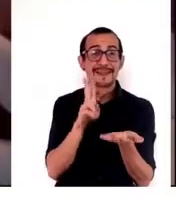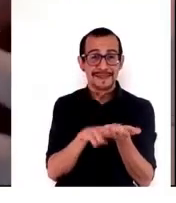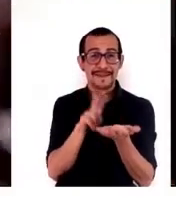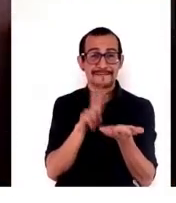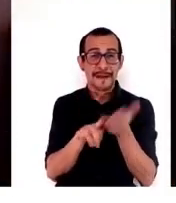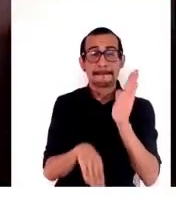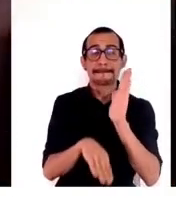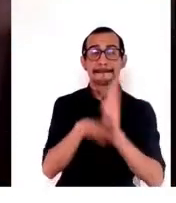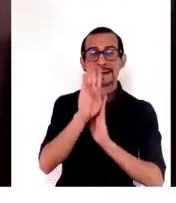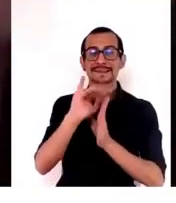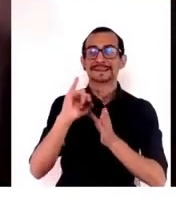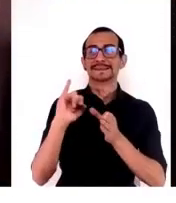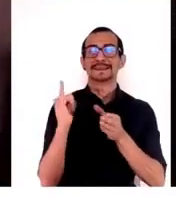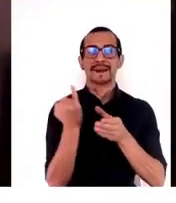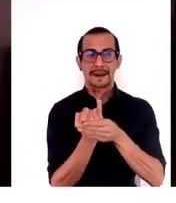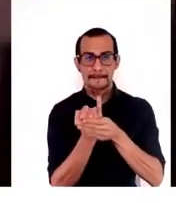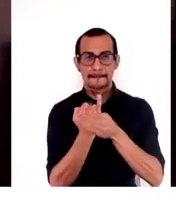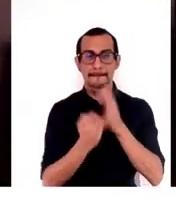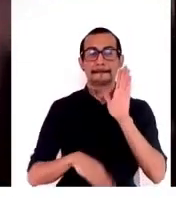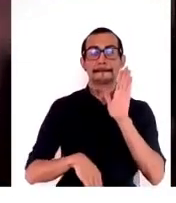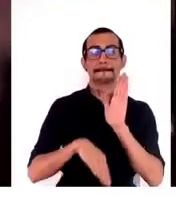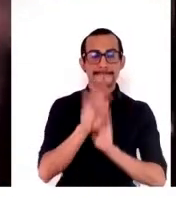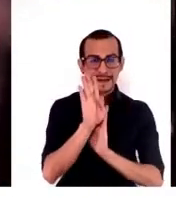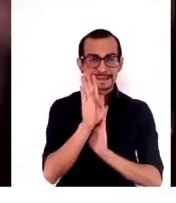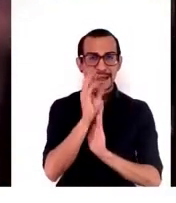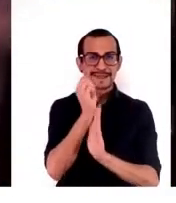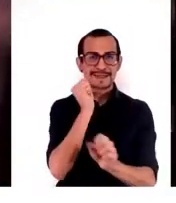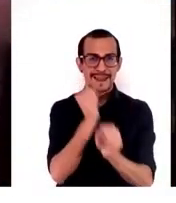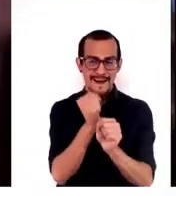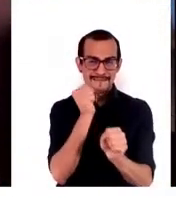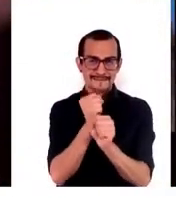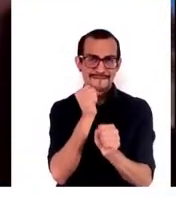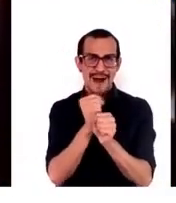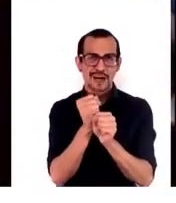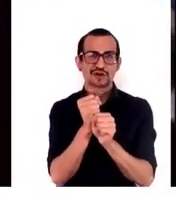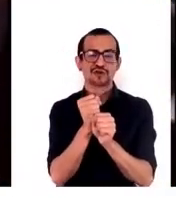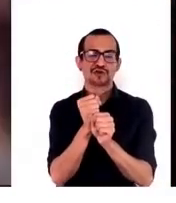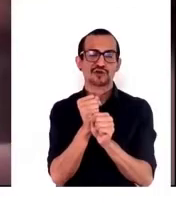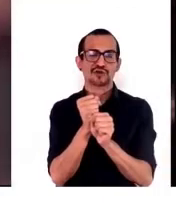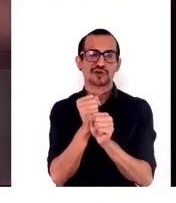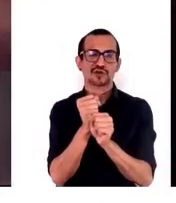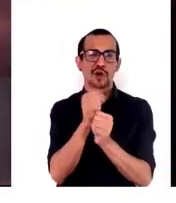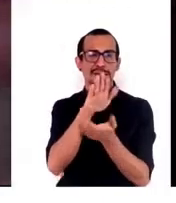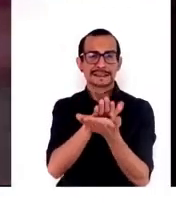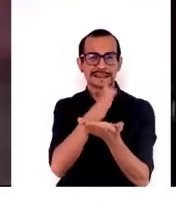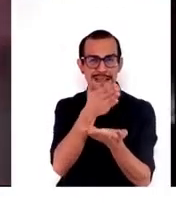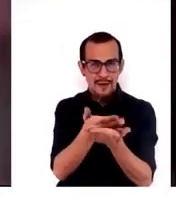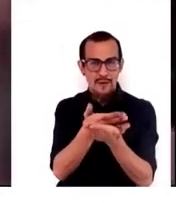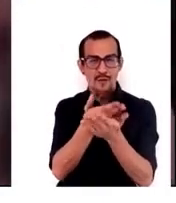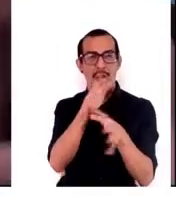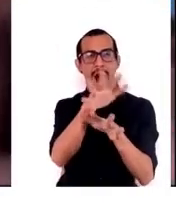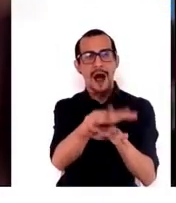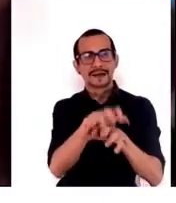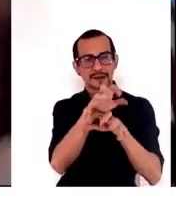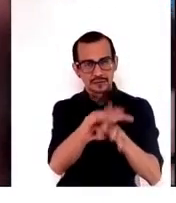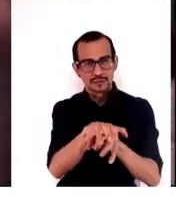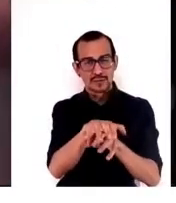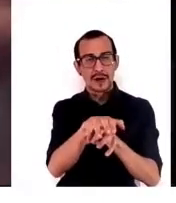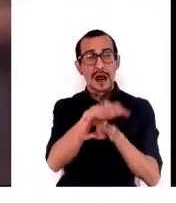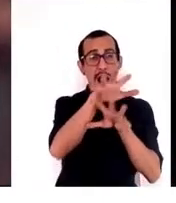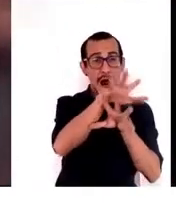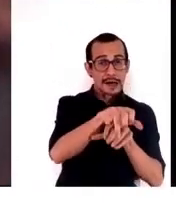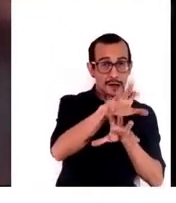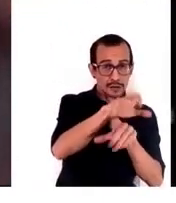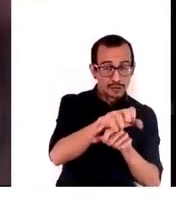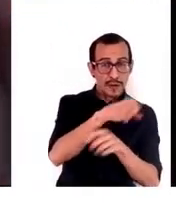integración, más trabajo entre salud y agricultura, entre agricultura